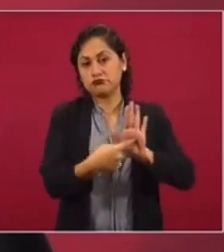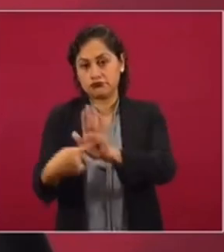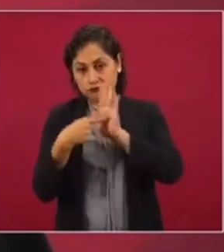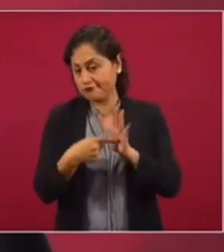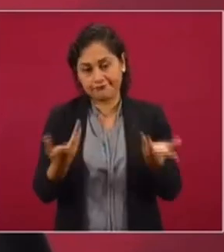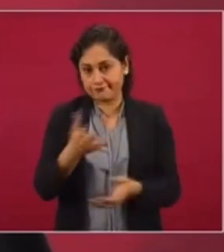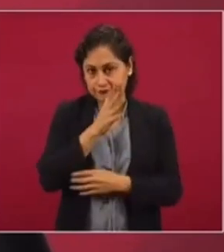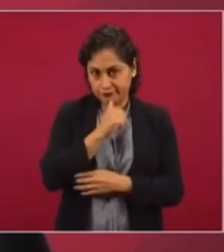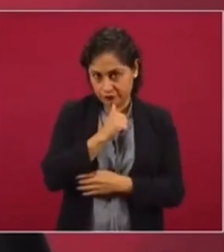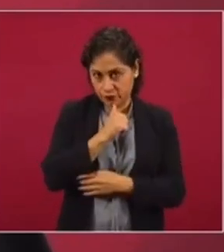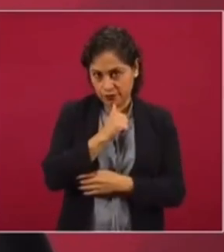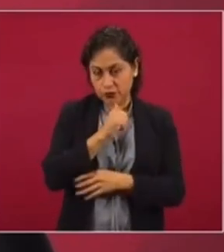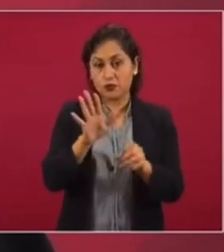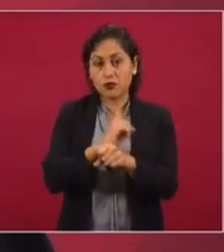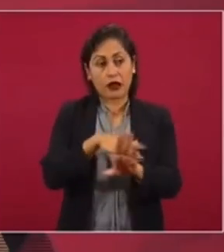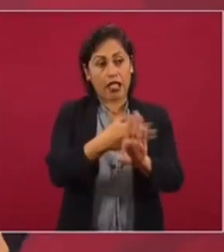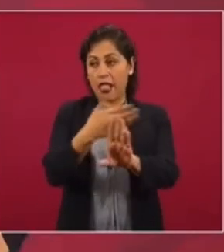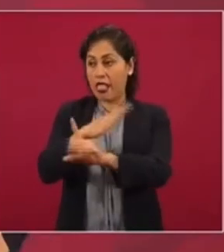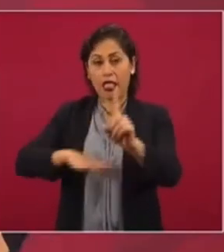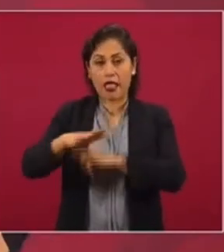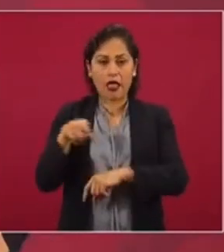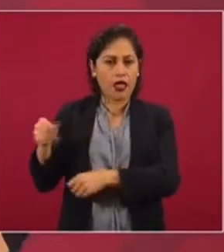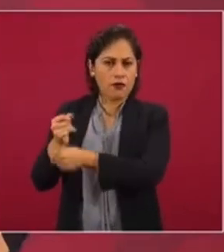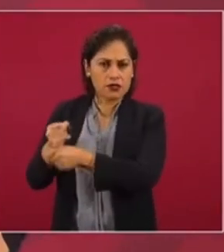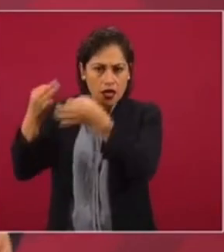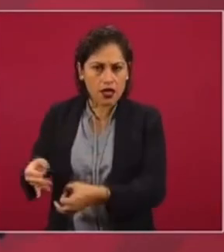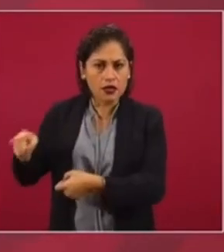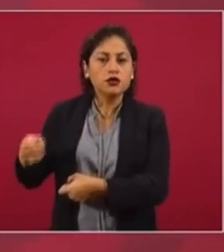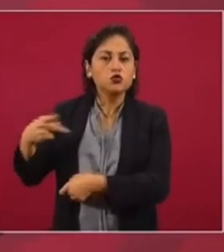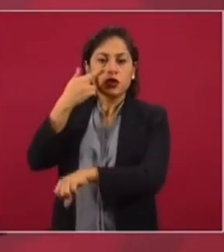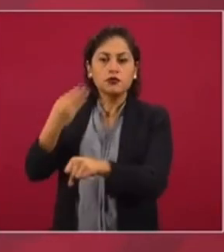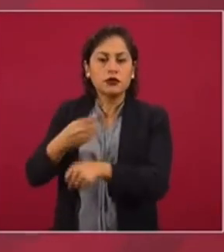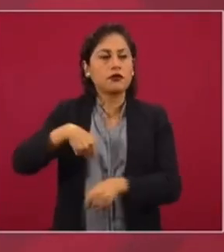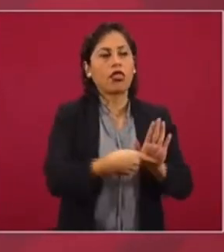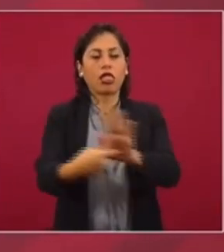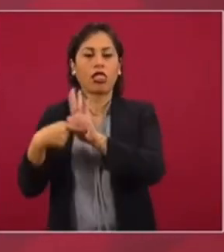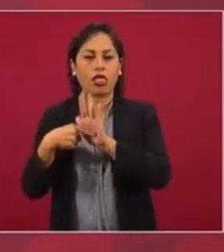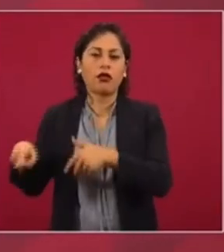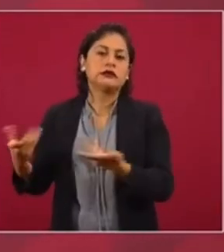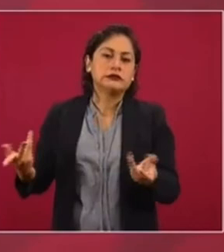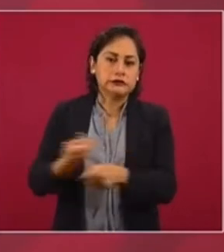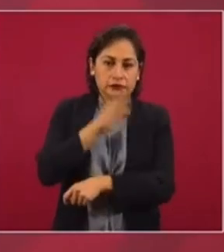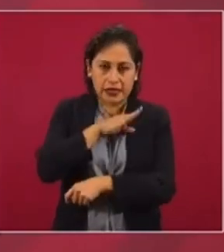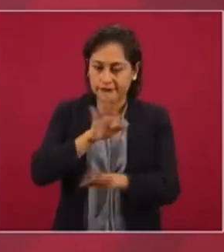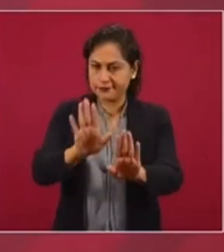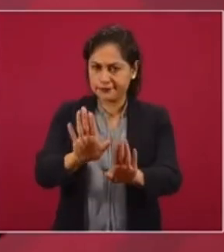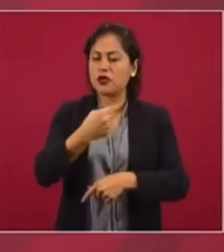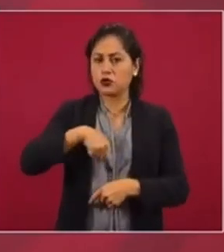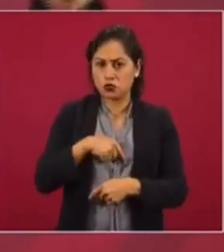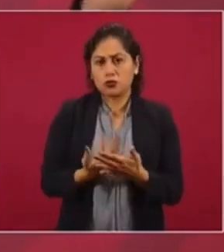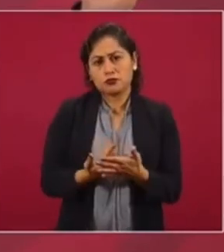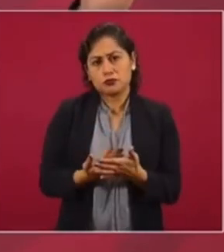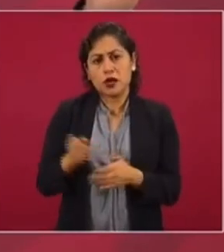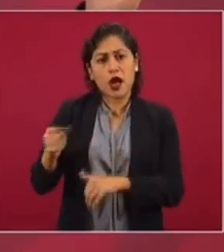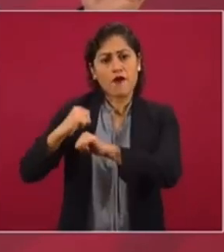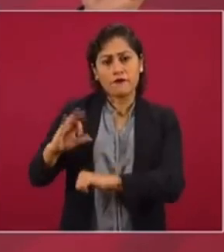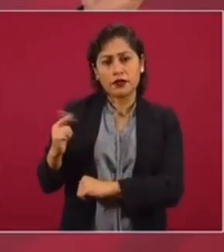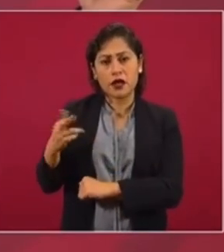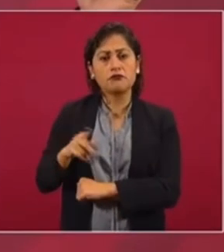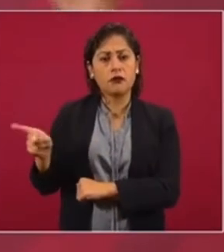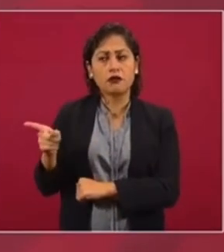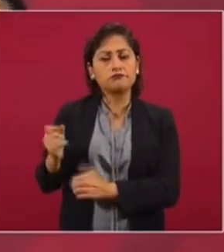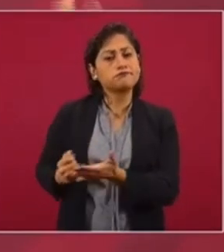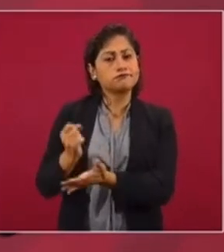con el propósito de no afectar el debido proceso. Entonces, hay que esperar a que la Fiscalía sea la que resuelva.